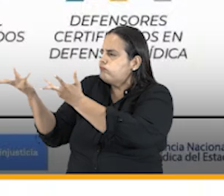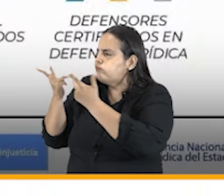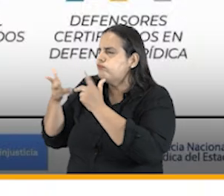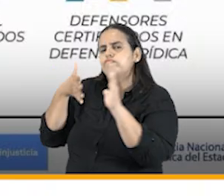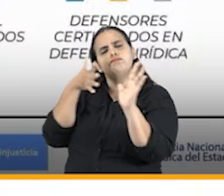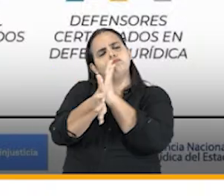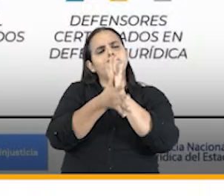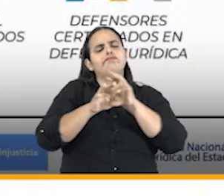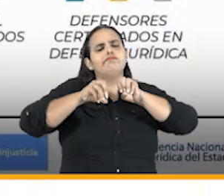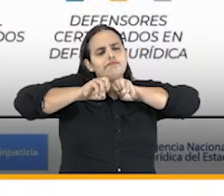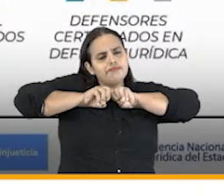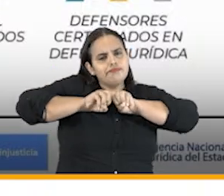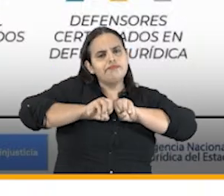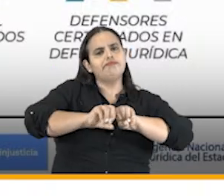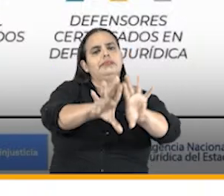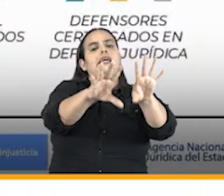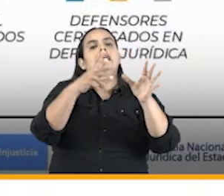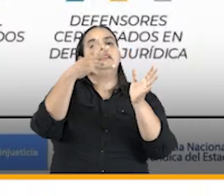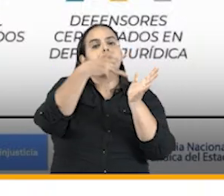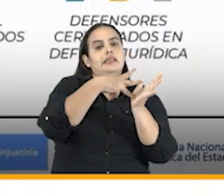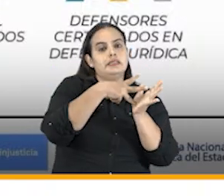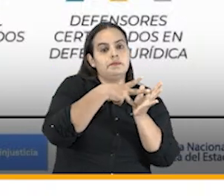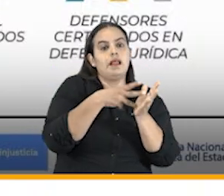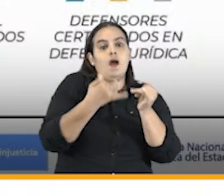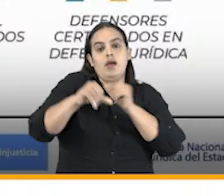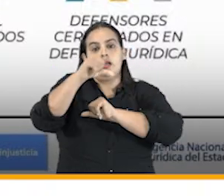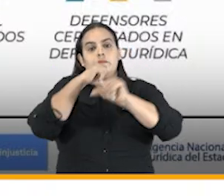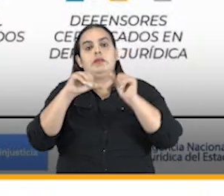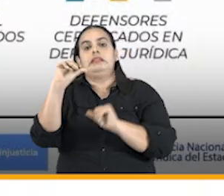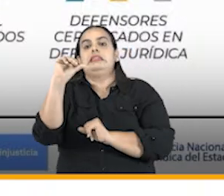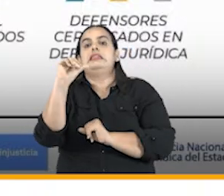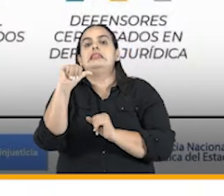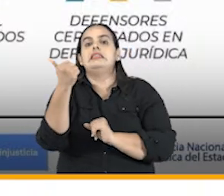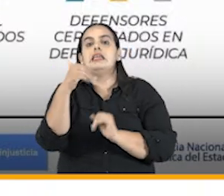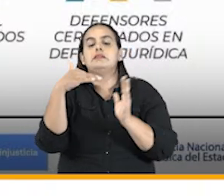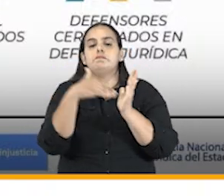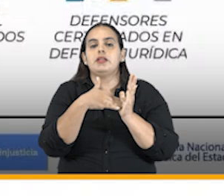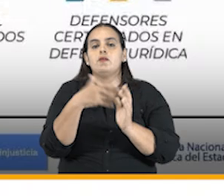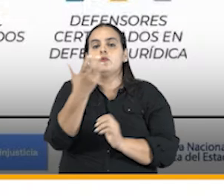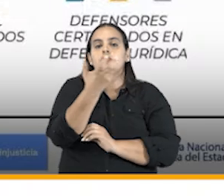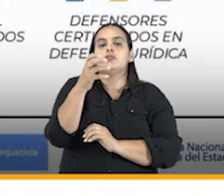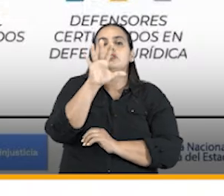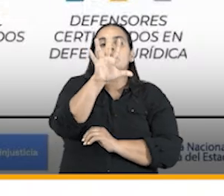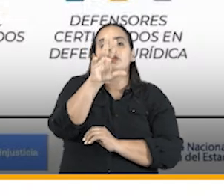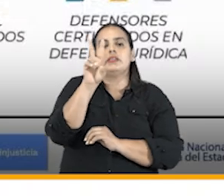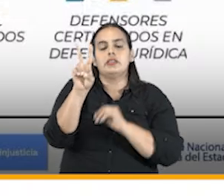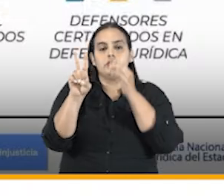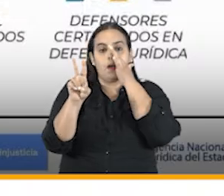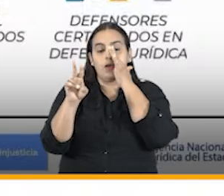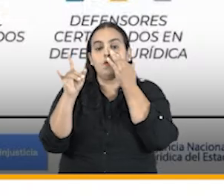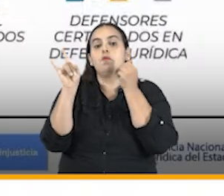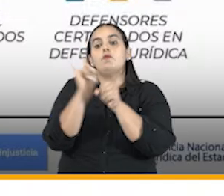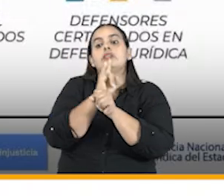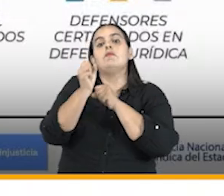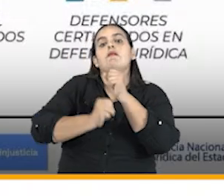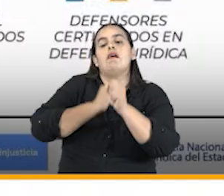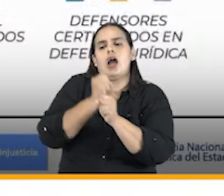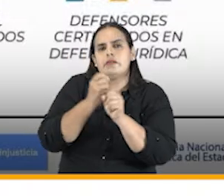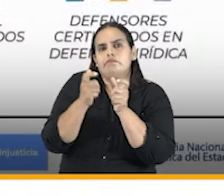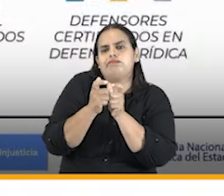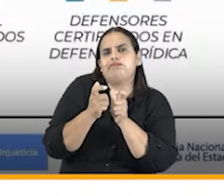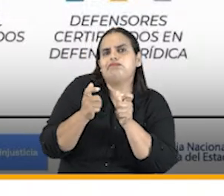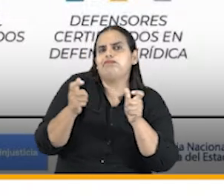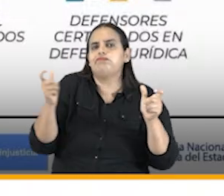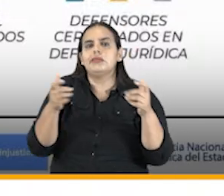usuarios a tener 10,452 usuarios en los dos últimos años y pasamos